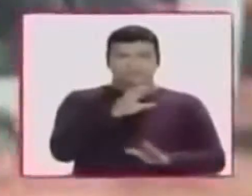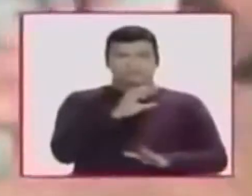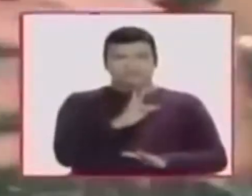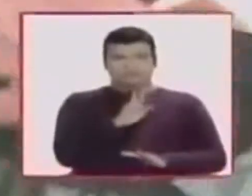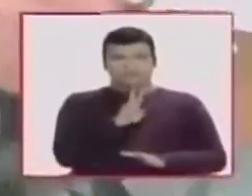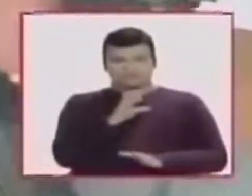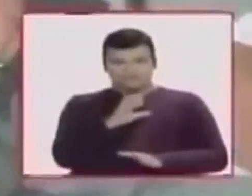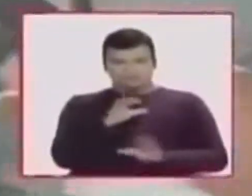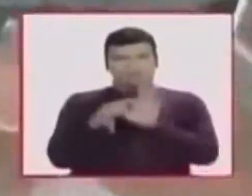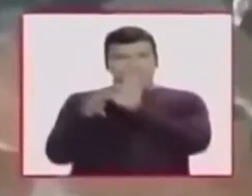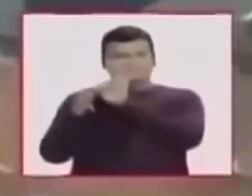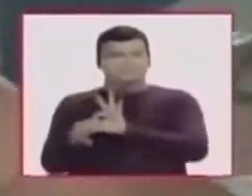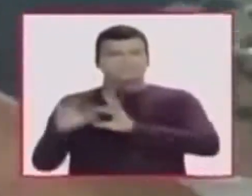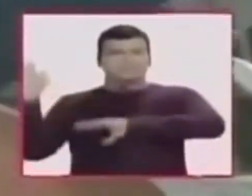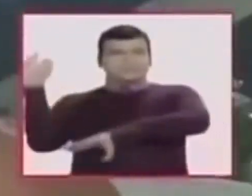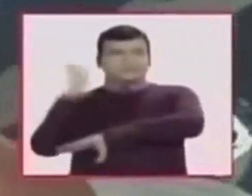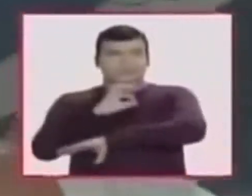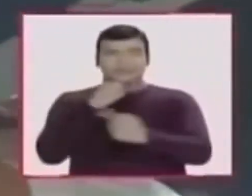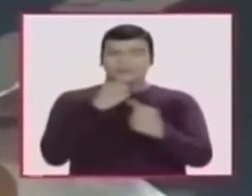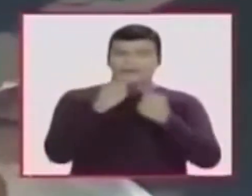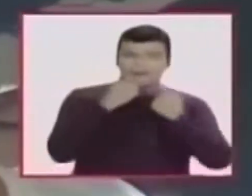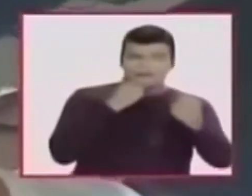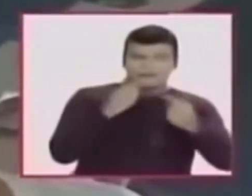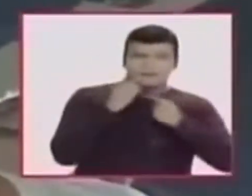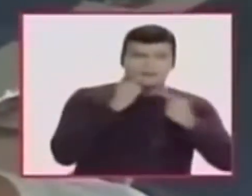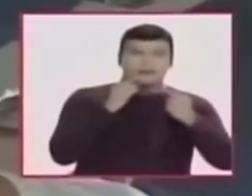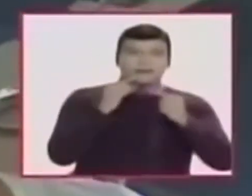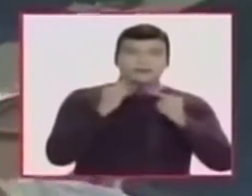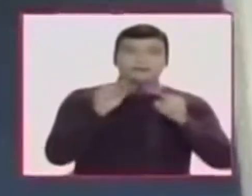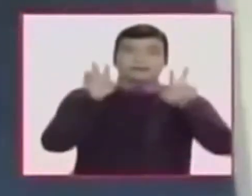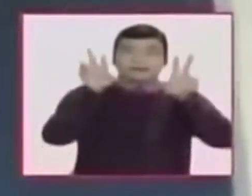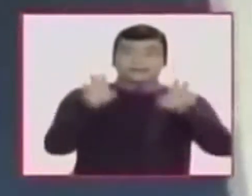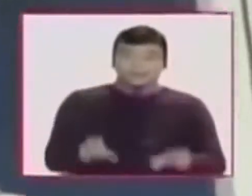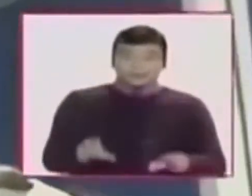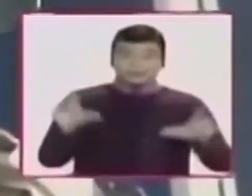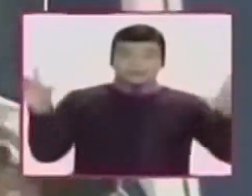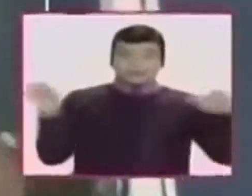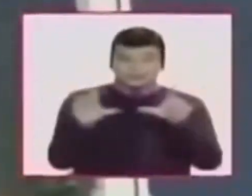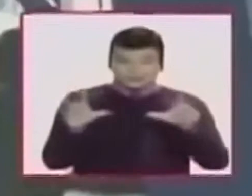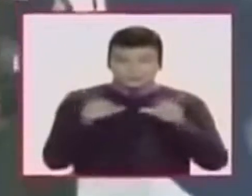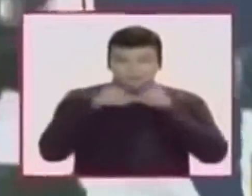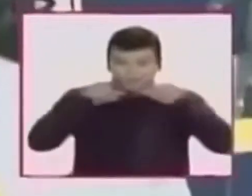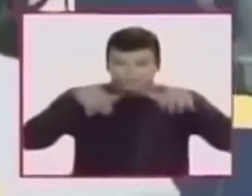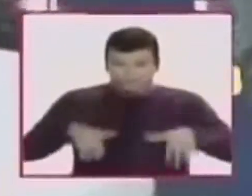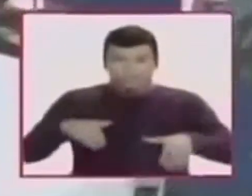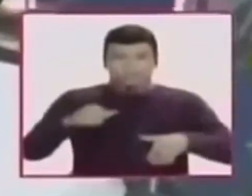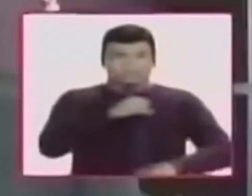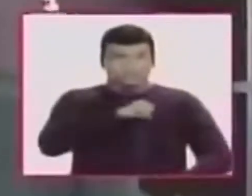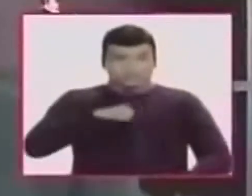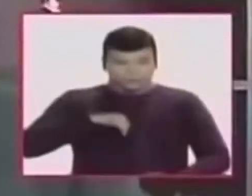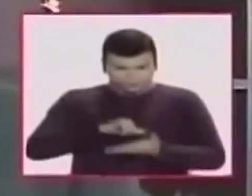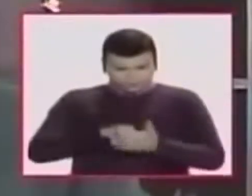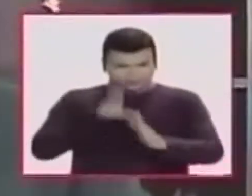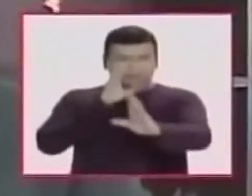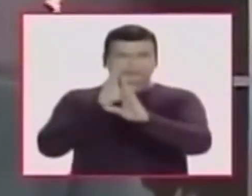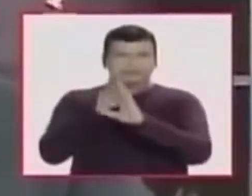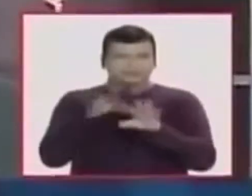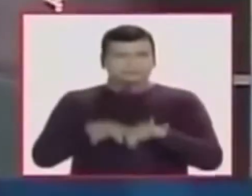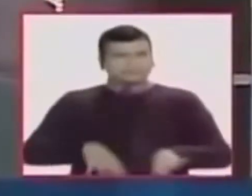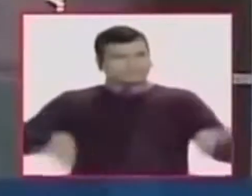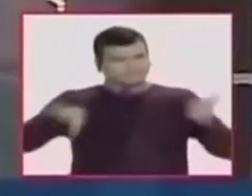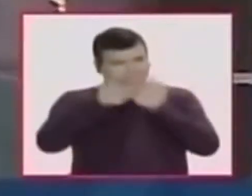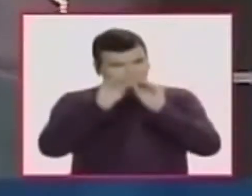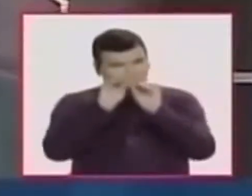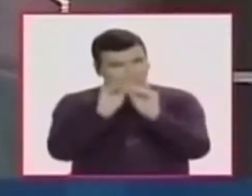regional Telepacífico, donde se debatirán los principales desafíos de la televisión pública y privada actualmente. Aprovechar para invitar a todas